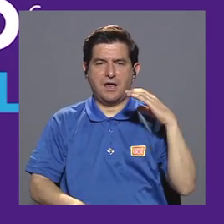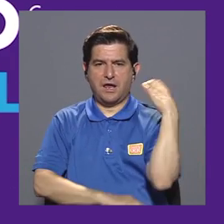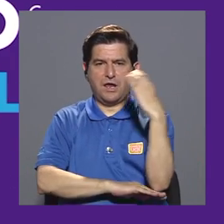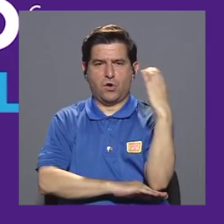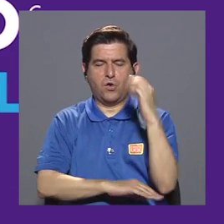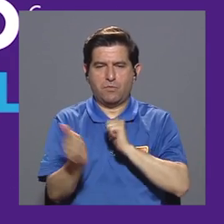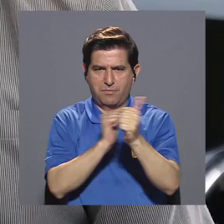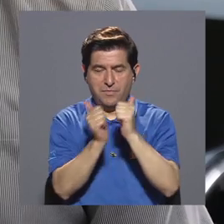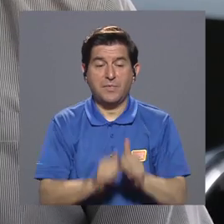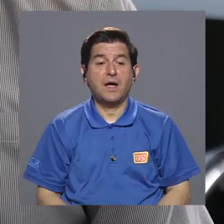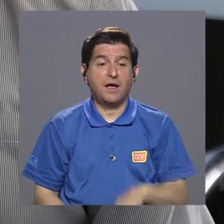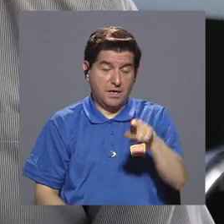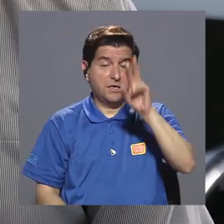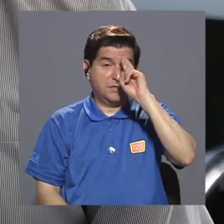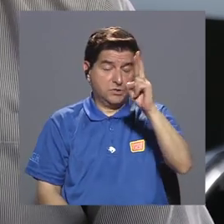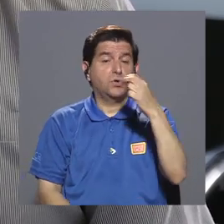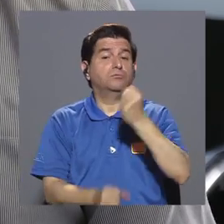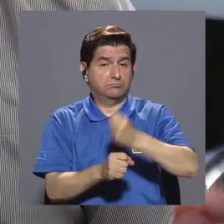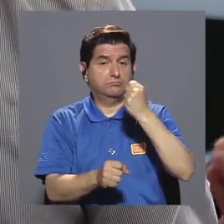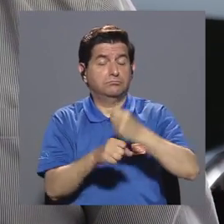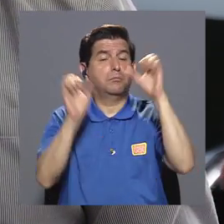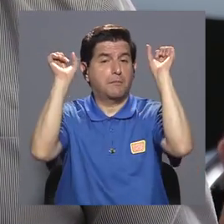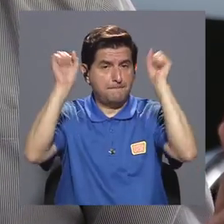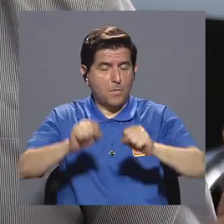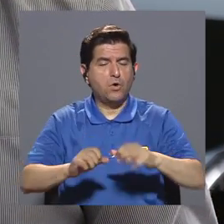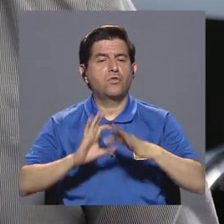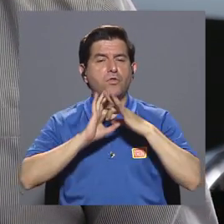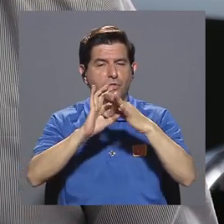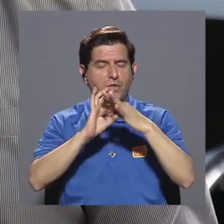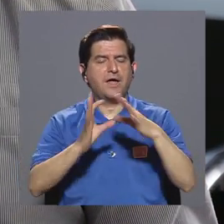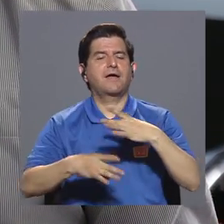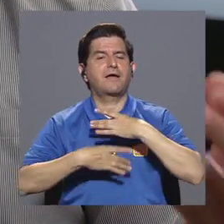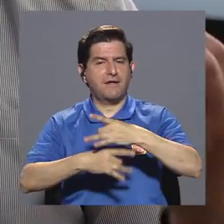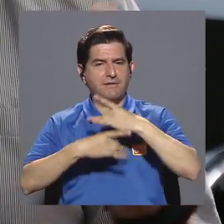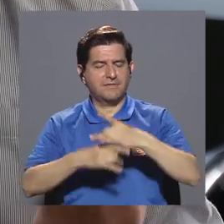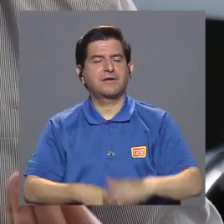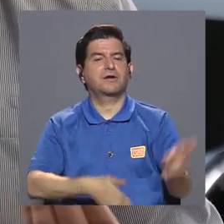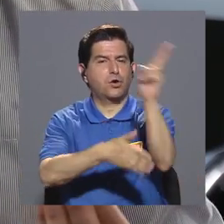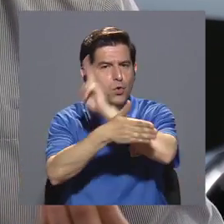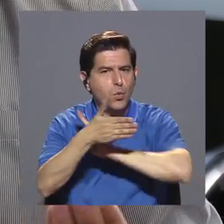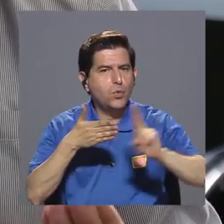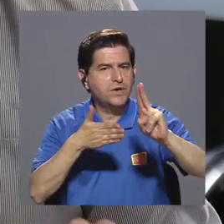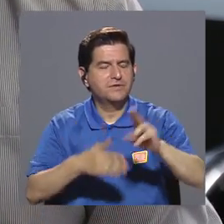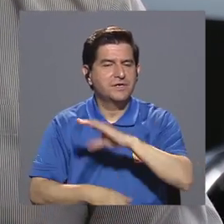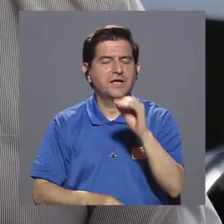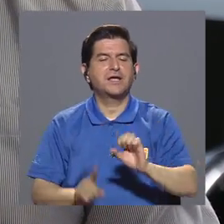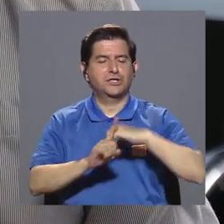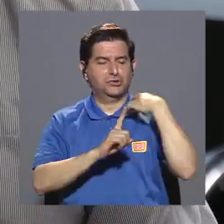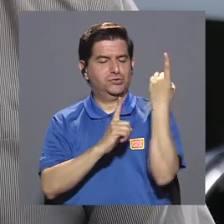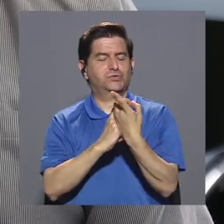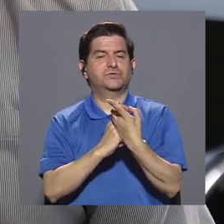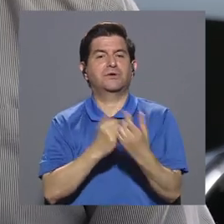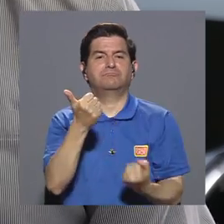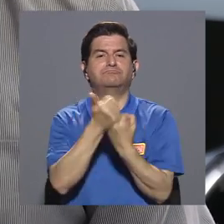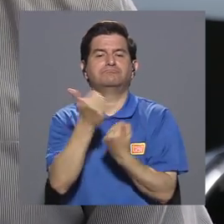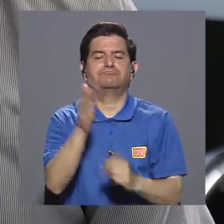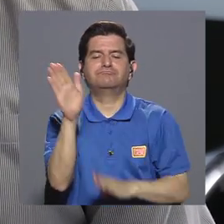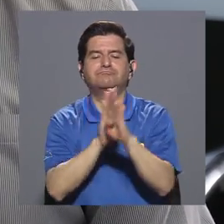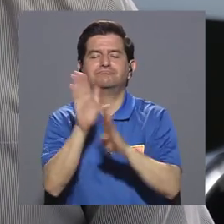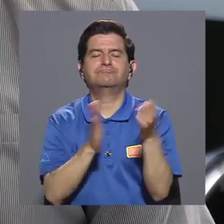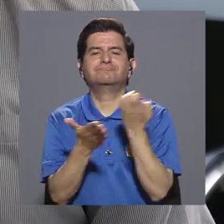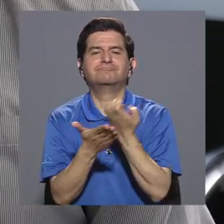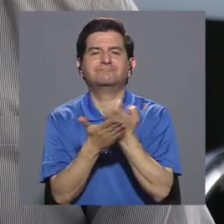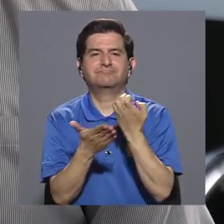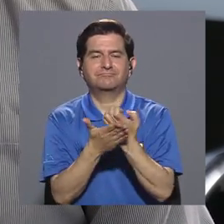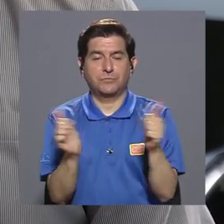importante porque eso es un reconocimiento de la labor de que se pueda hacer un vínculo interesante entre la universidad y la sociedad apoyando el